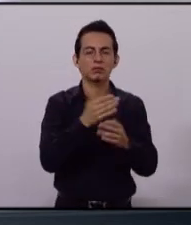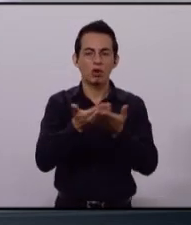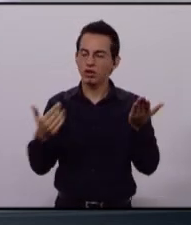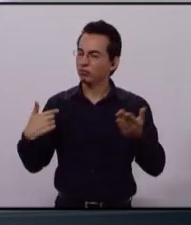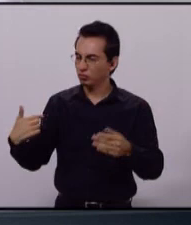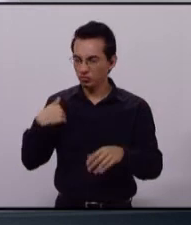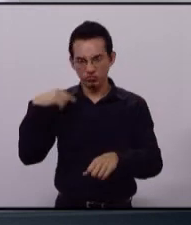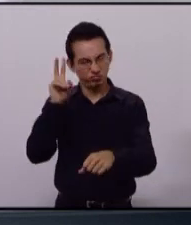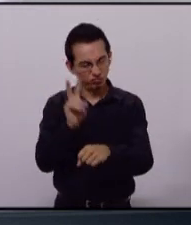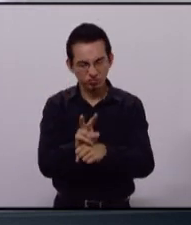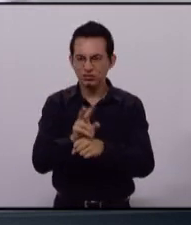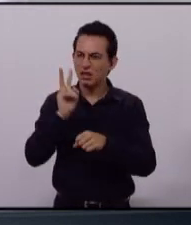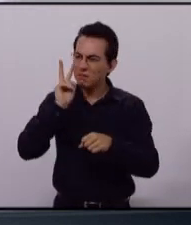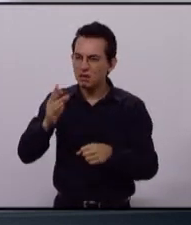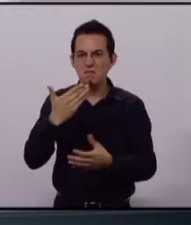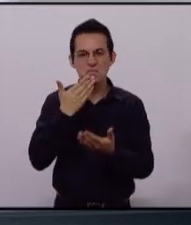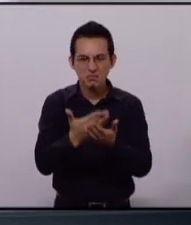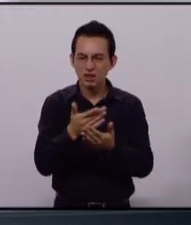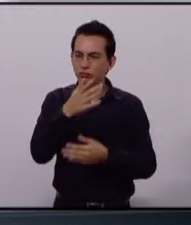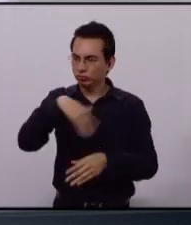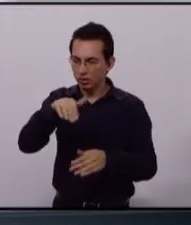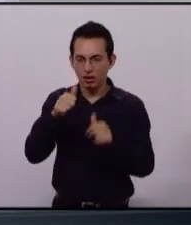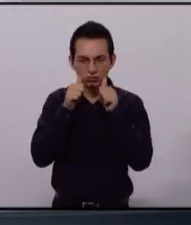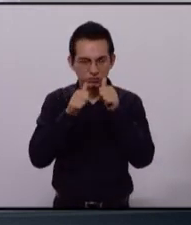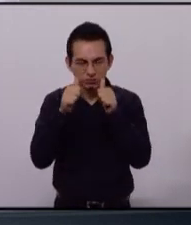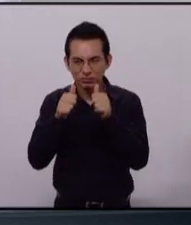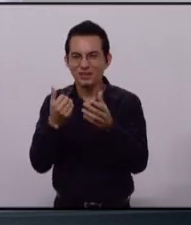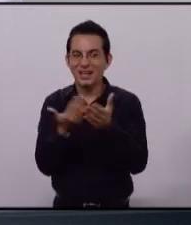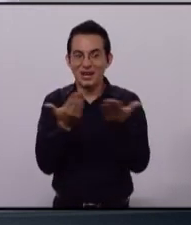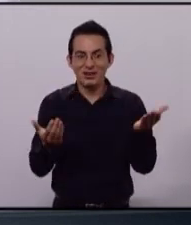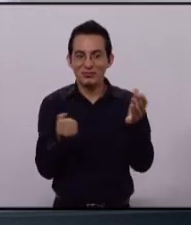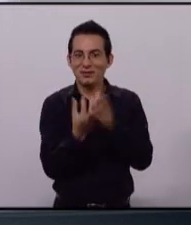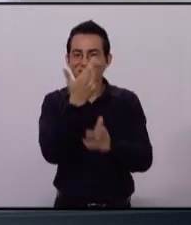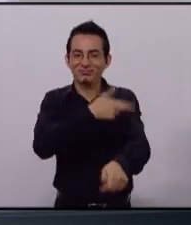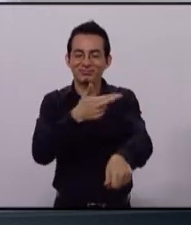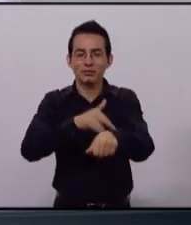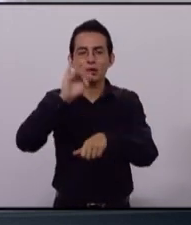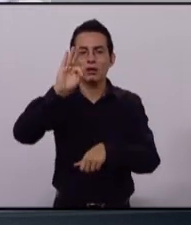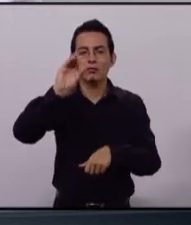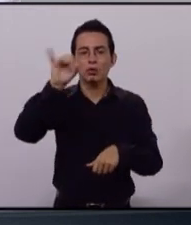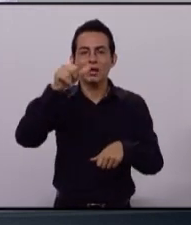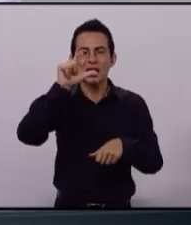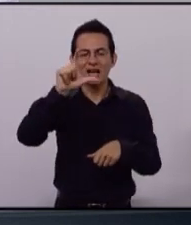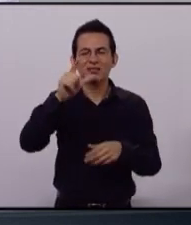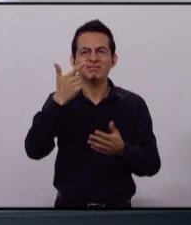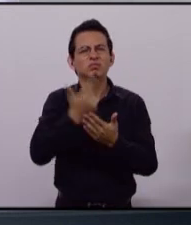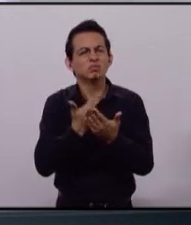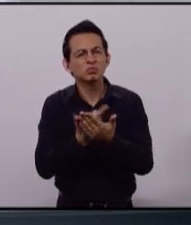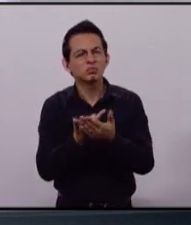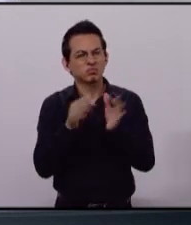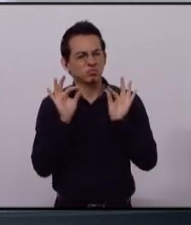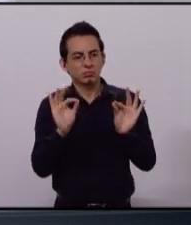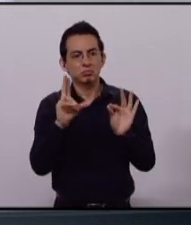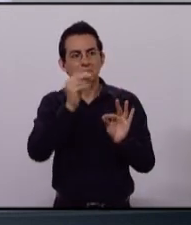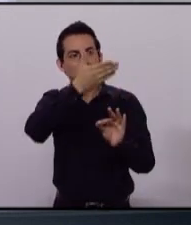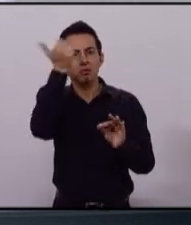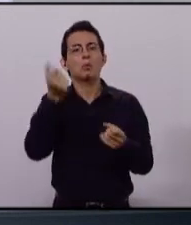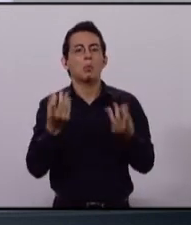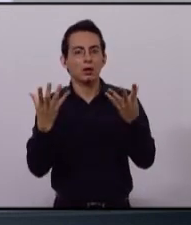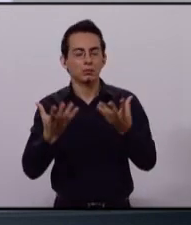distinto. Habrá transparencia en asignación del recurso FOJAL que nunca sabemos el monto exacto que hay para ejercerse.